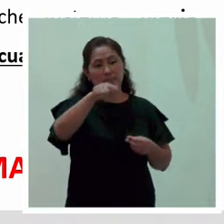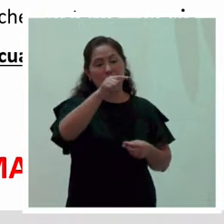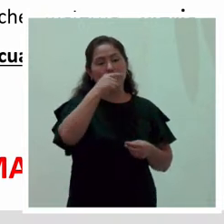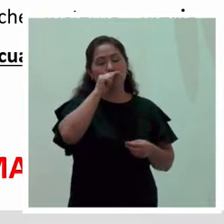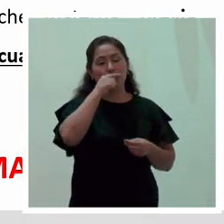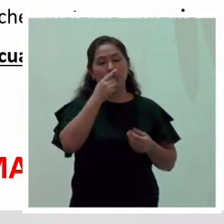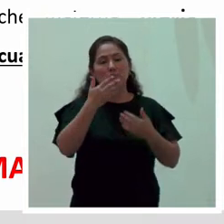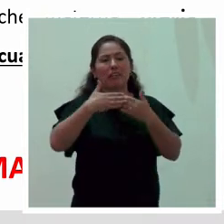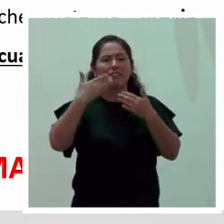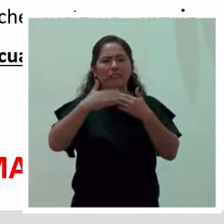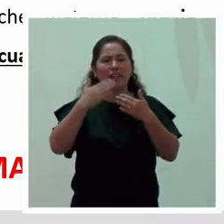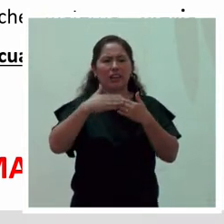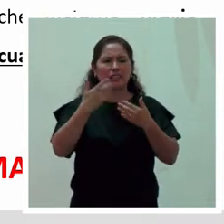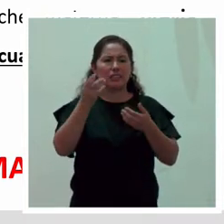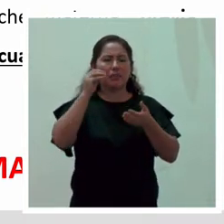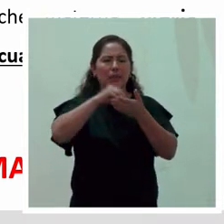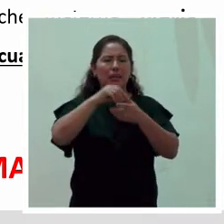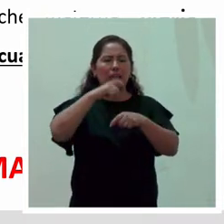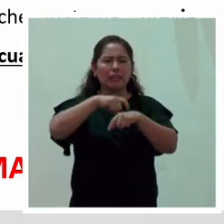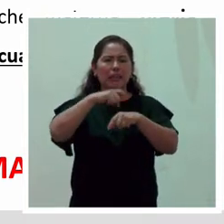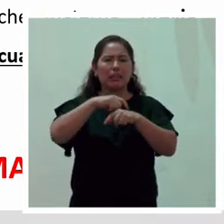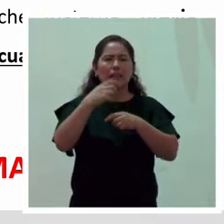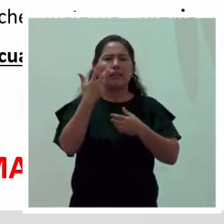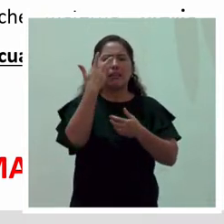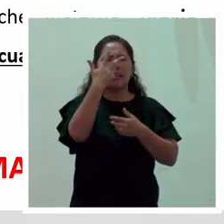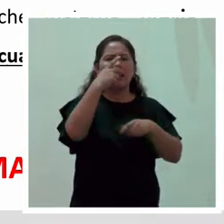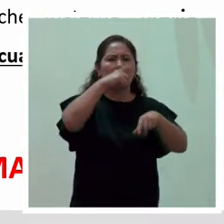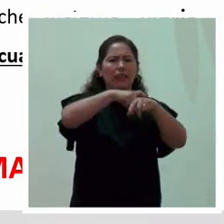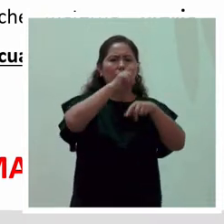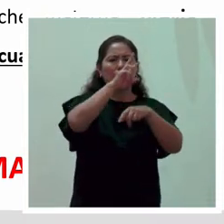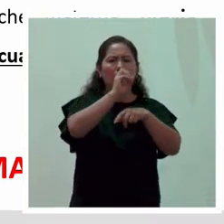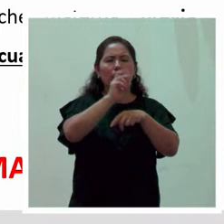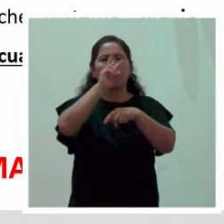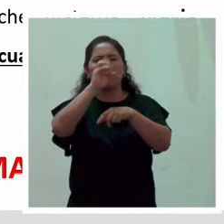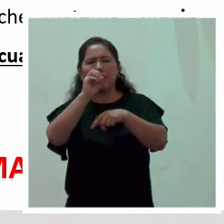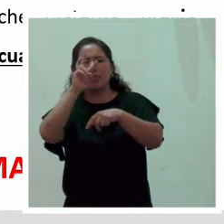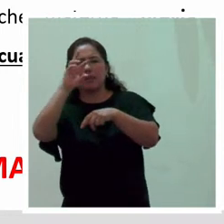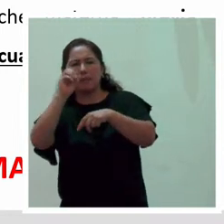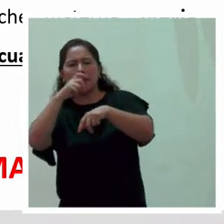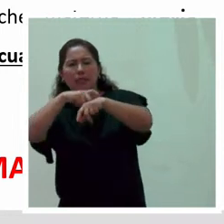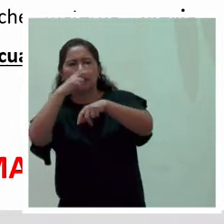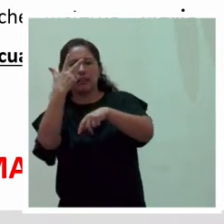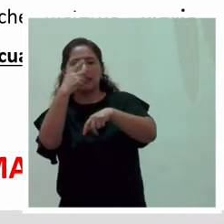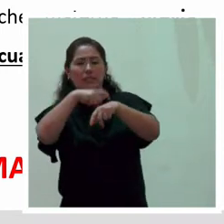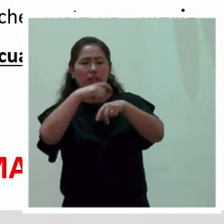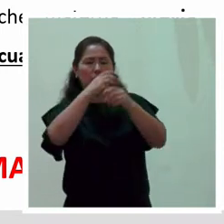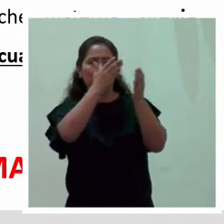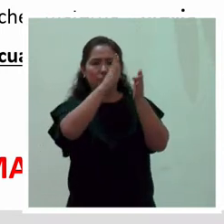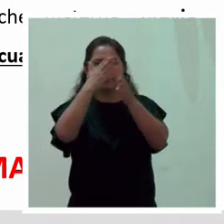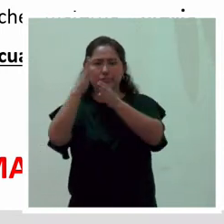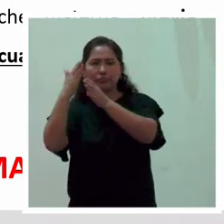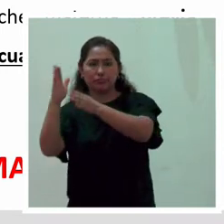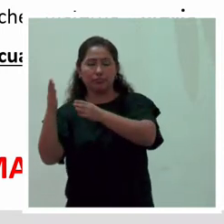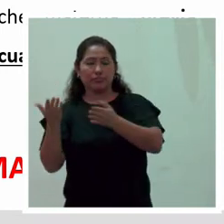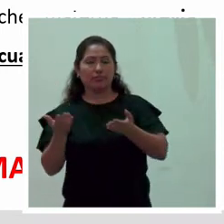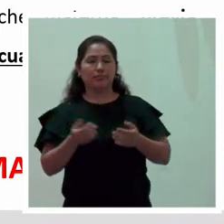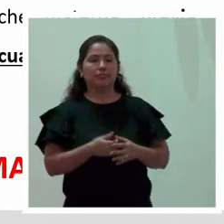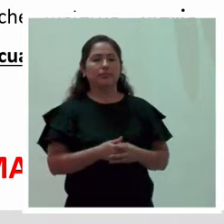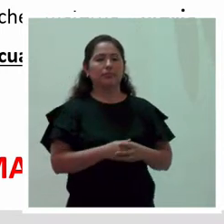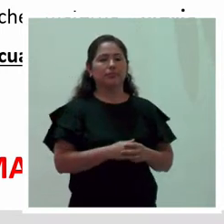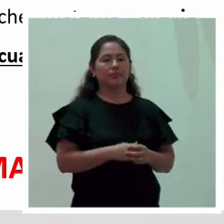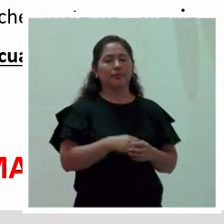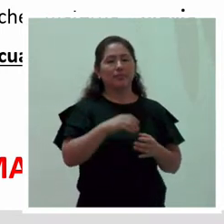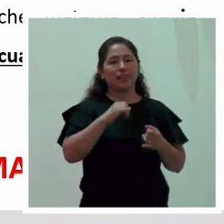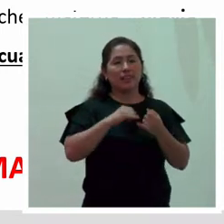mucho más adecuado tomar tres tiempos de 20 minutos. ¿Ya? Entonces, ahora, si